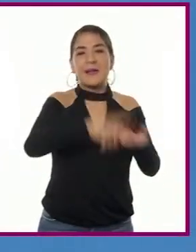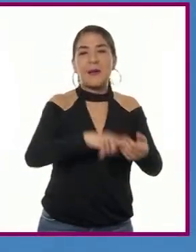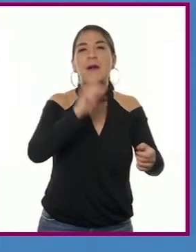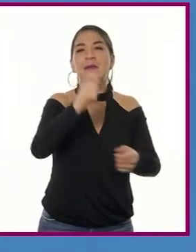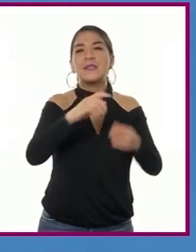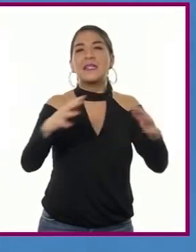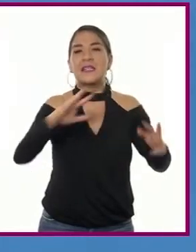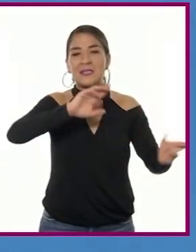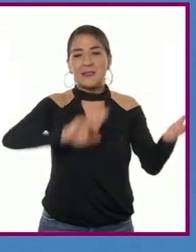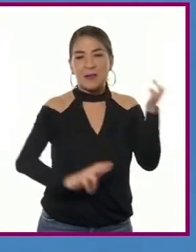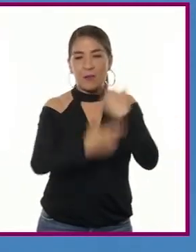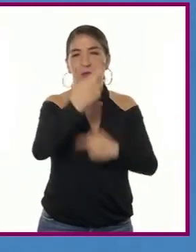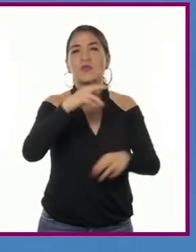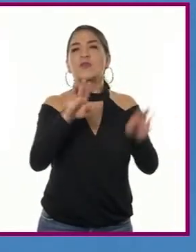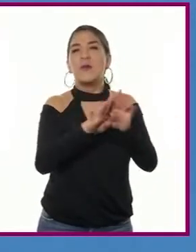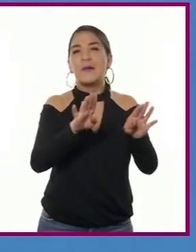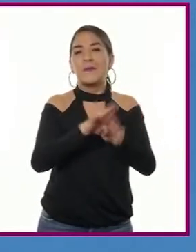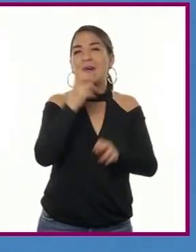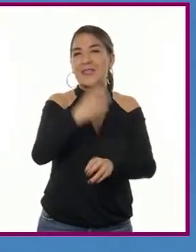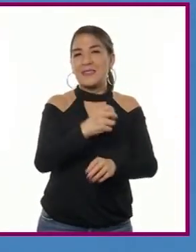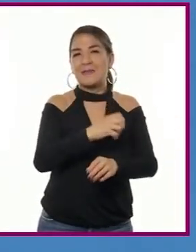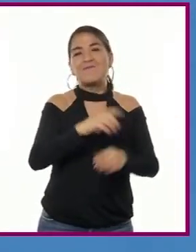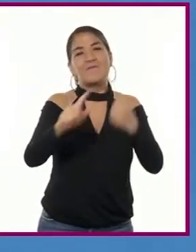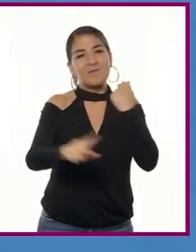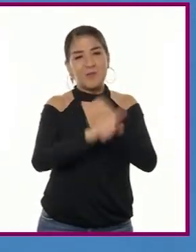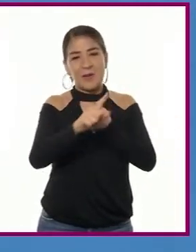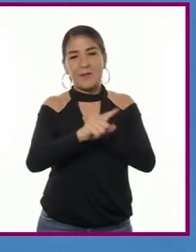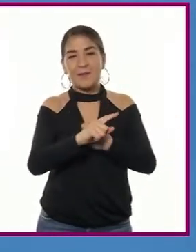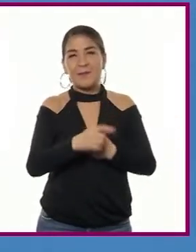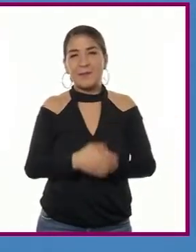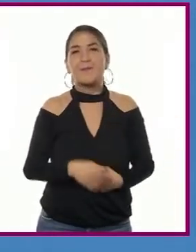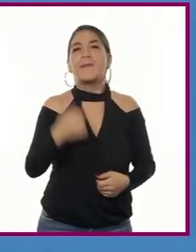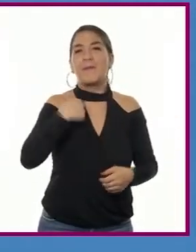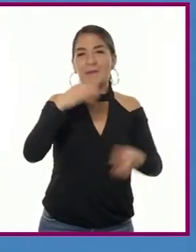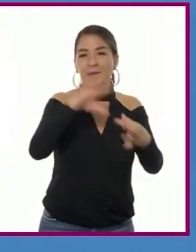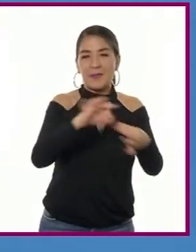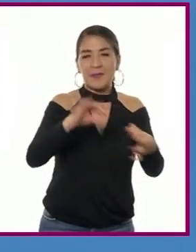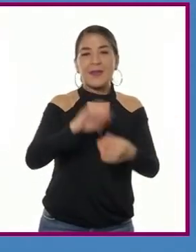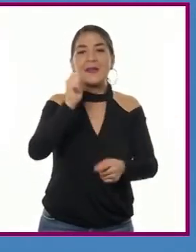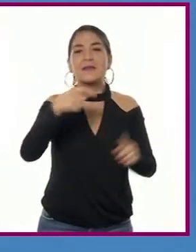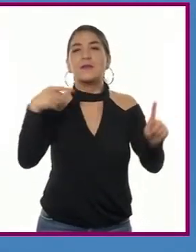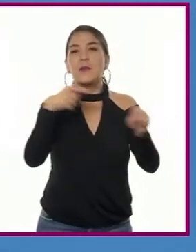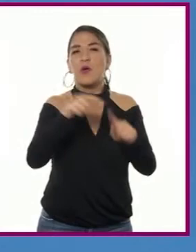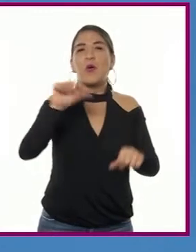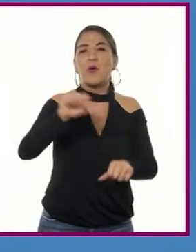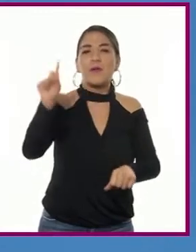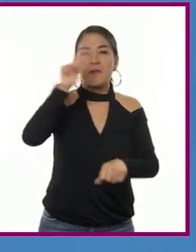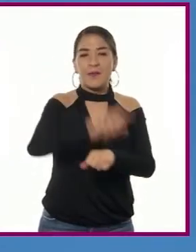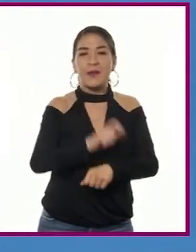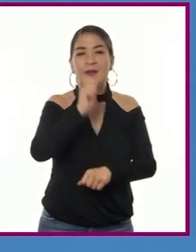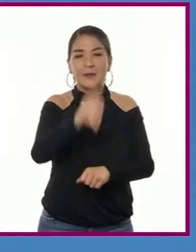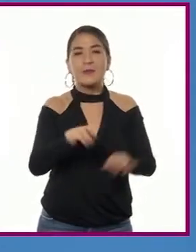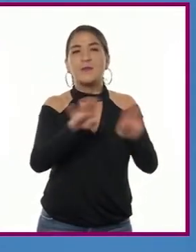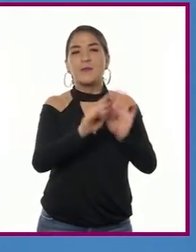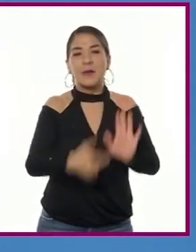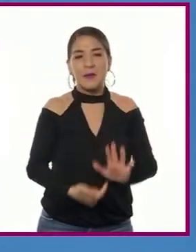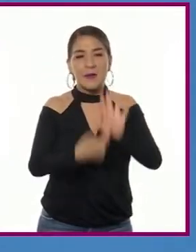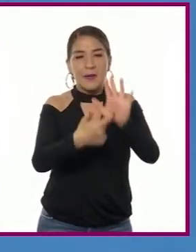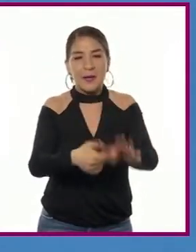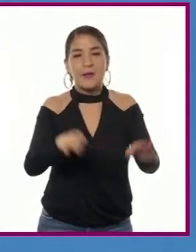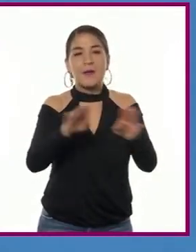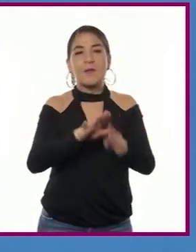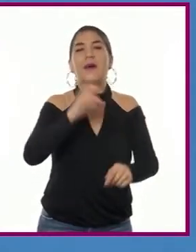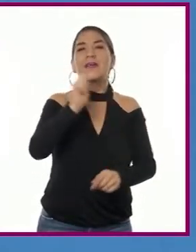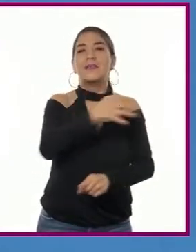de la revolución de independencia. Como les mencioné, nuestro objetivo el día de hoy será presentar un panorama